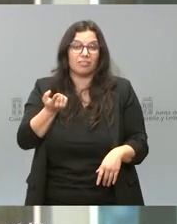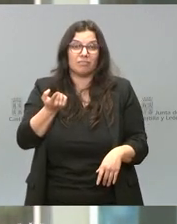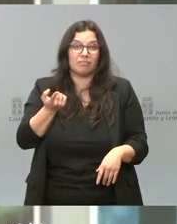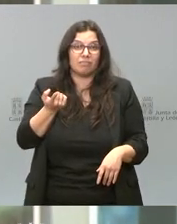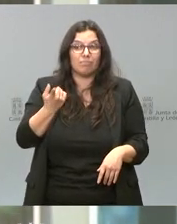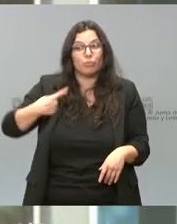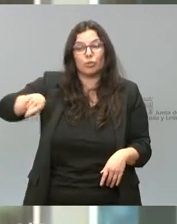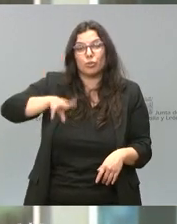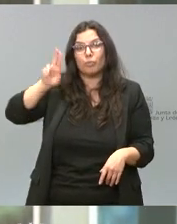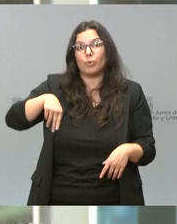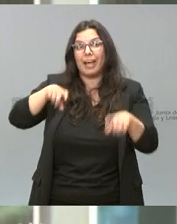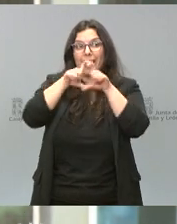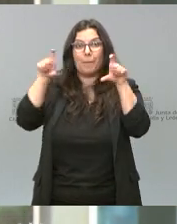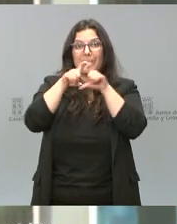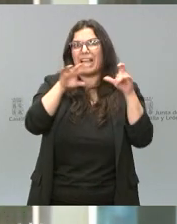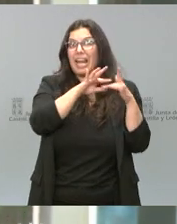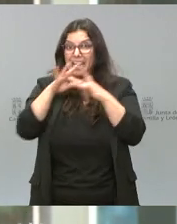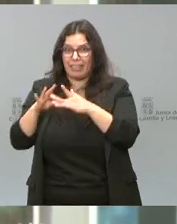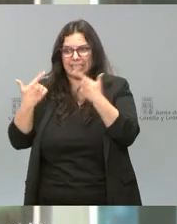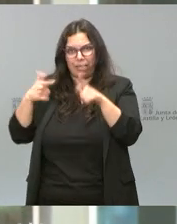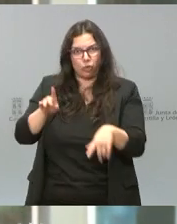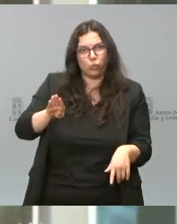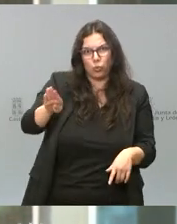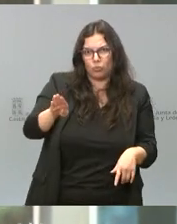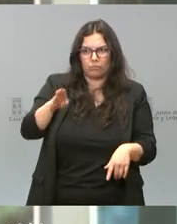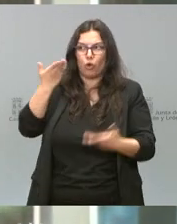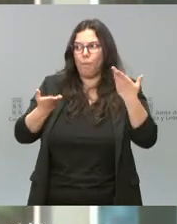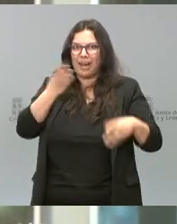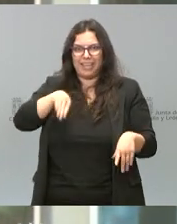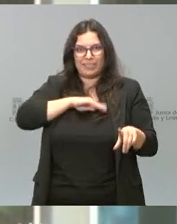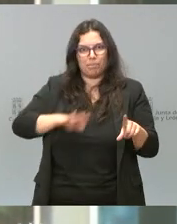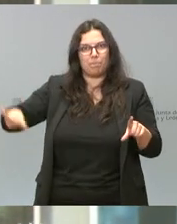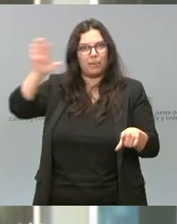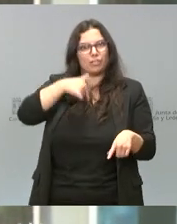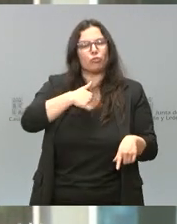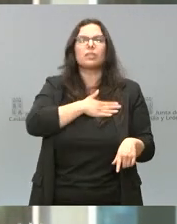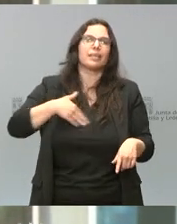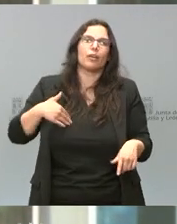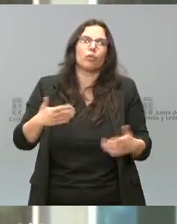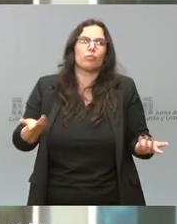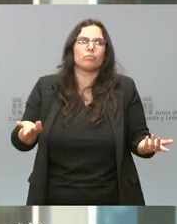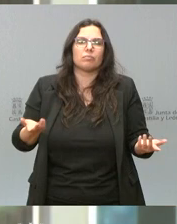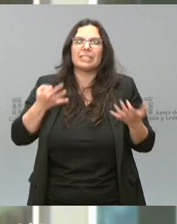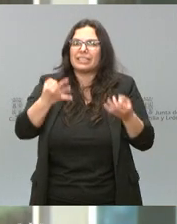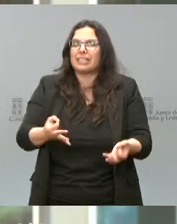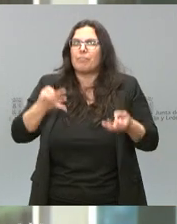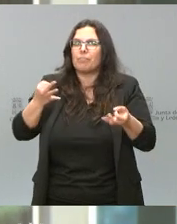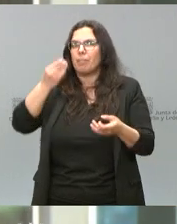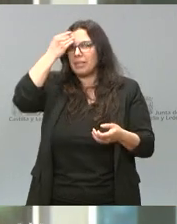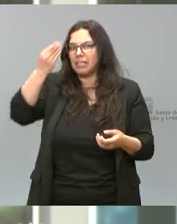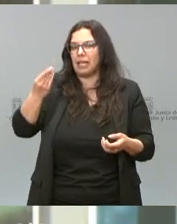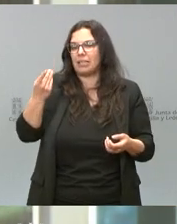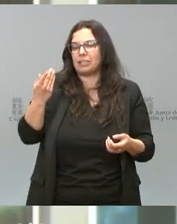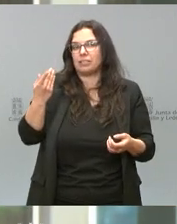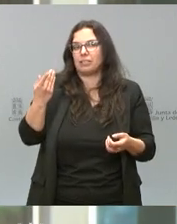una empresa líder en este sector en toda España y quiero que siempre contéis no